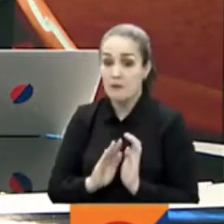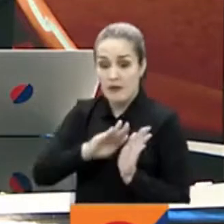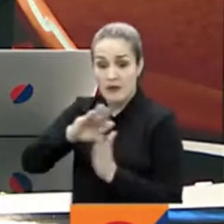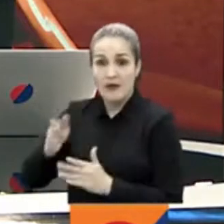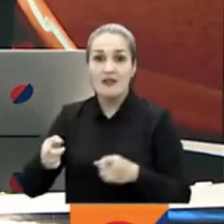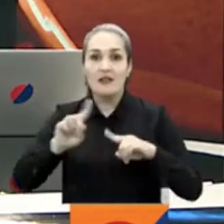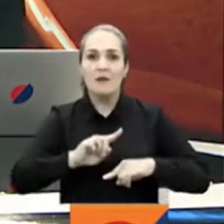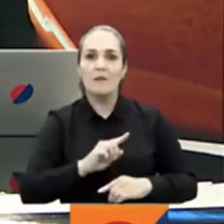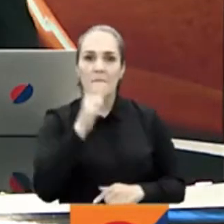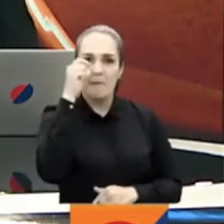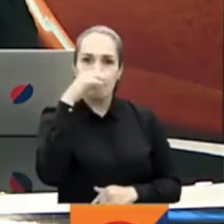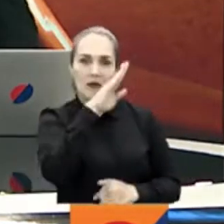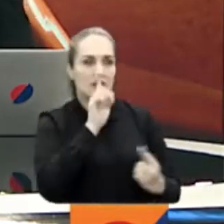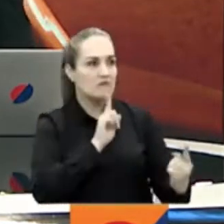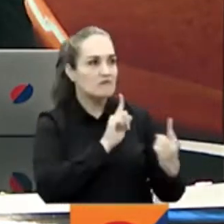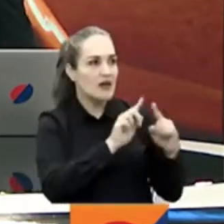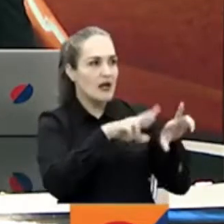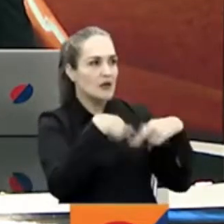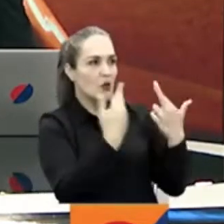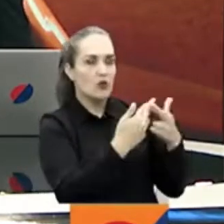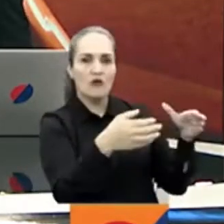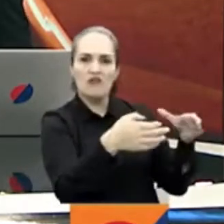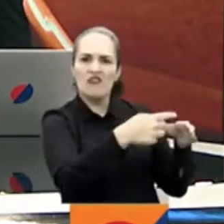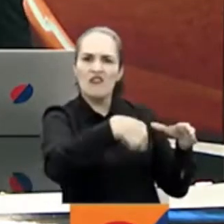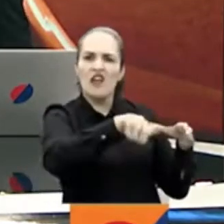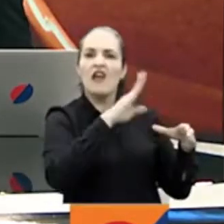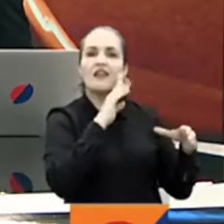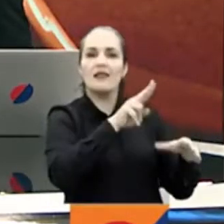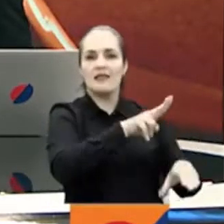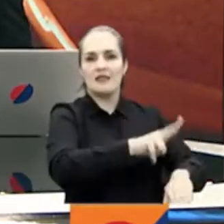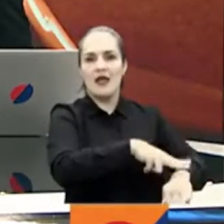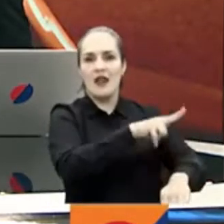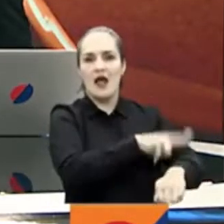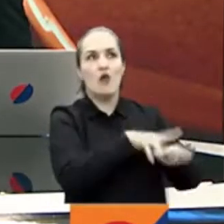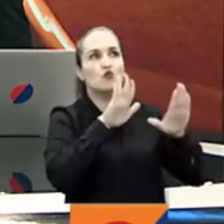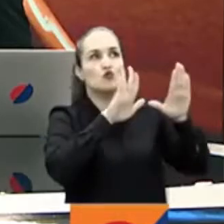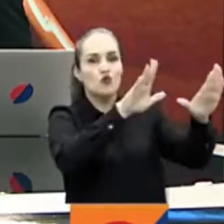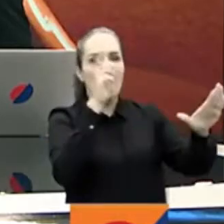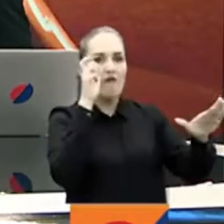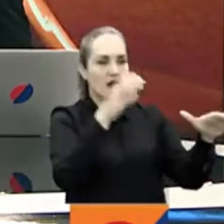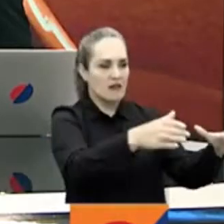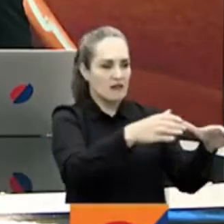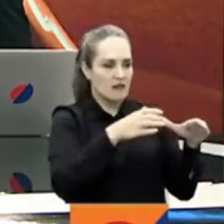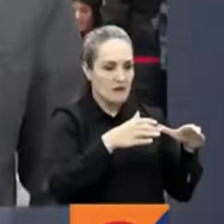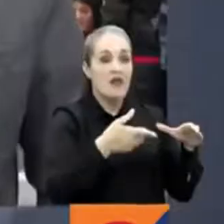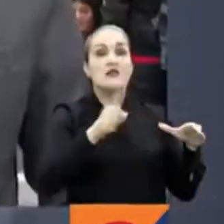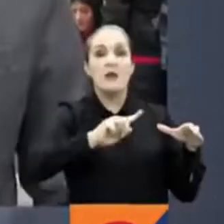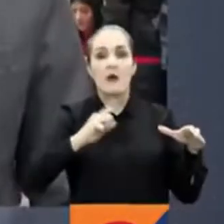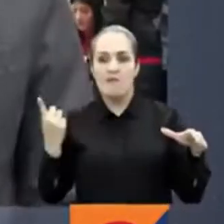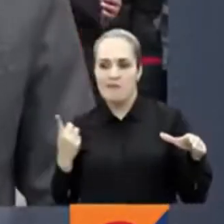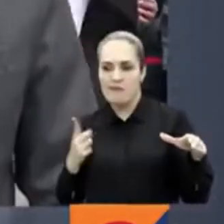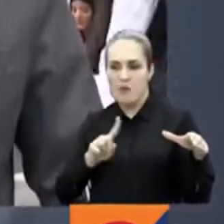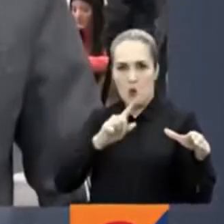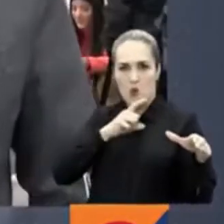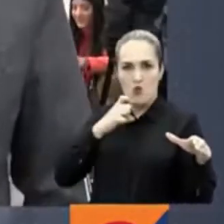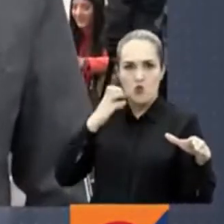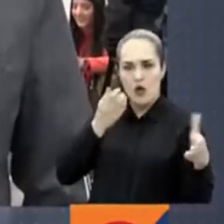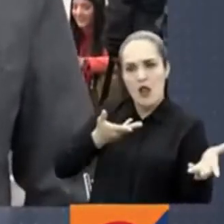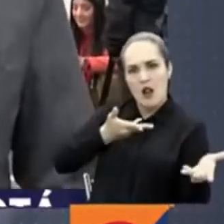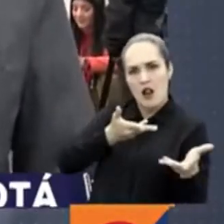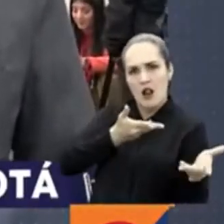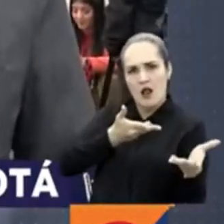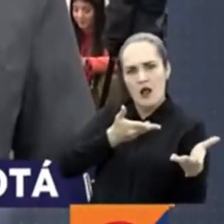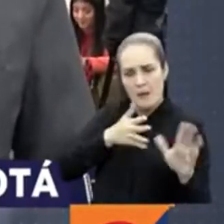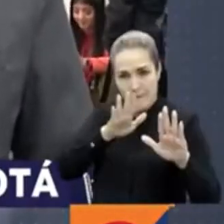Joe Biden, a Colombia para dialogar con el presidente Iván Duque y el electo presidente Gustavo Petro. John López, ¿quién es el ministro